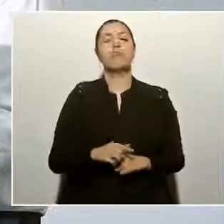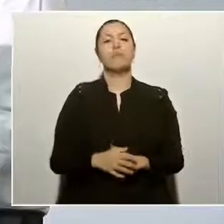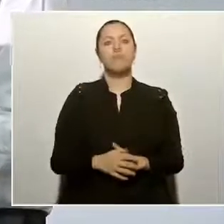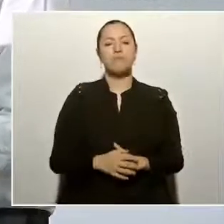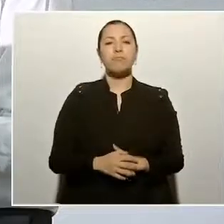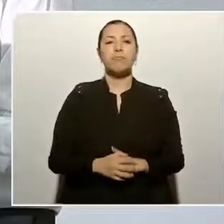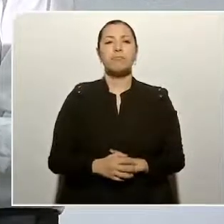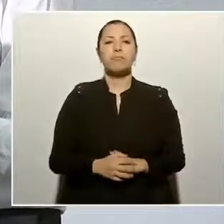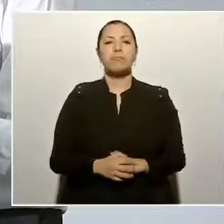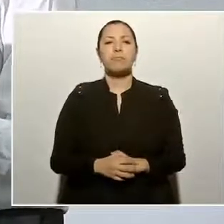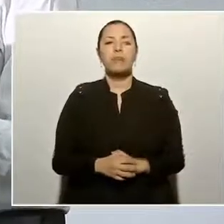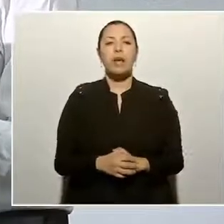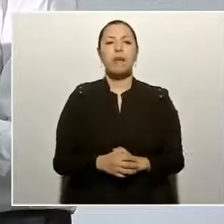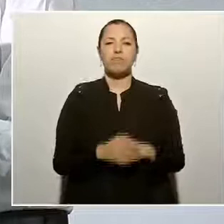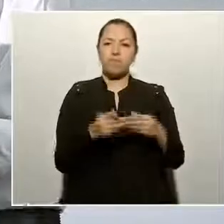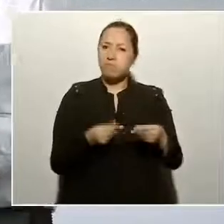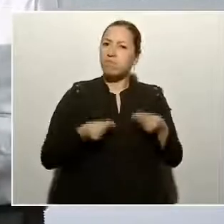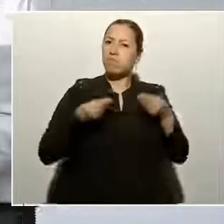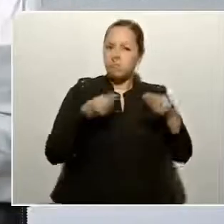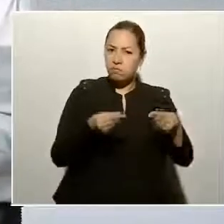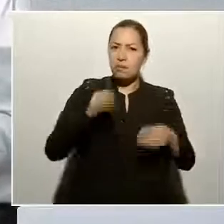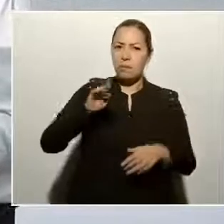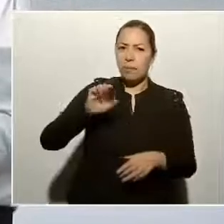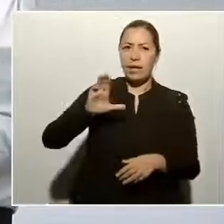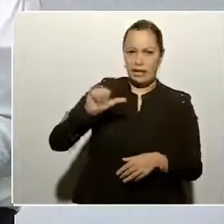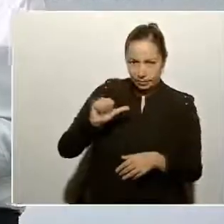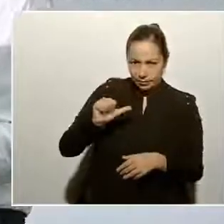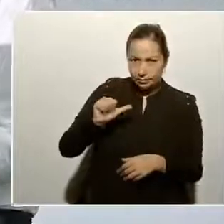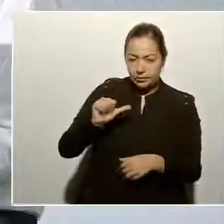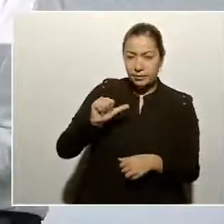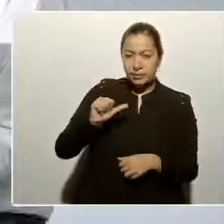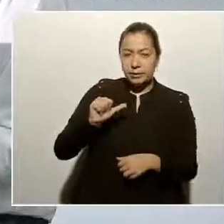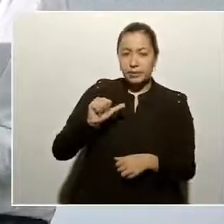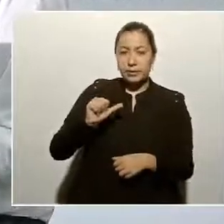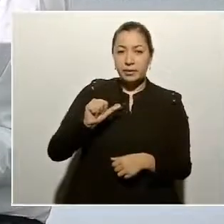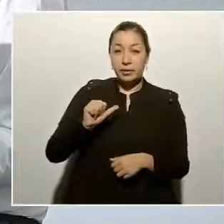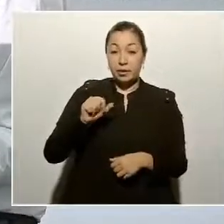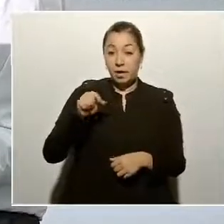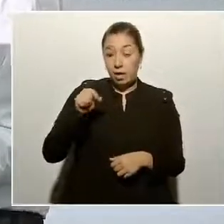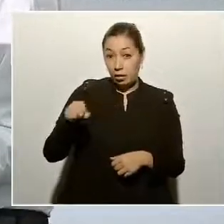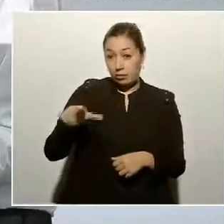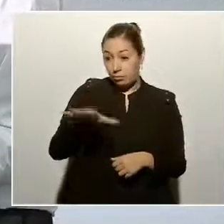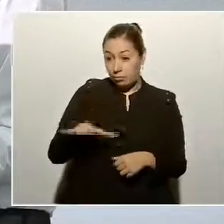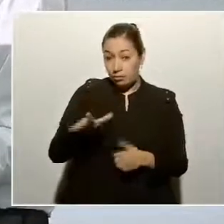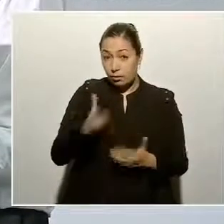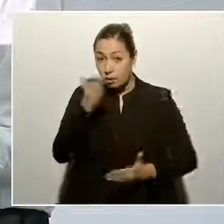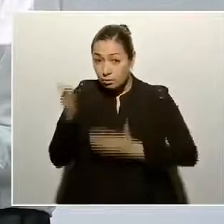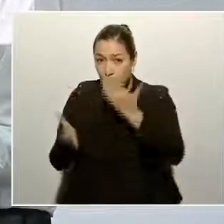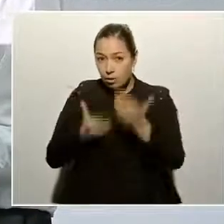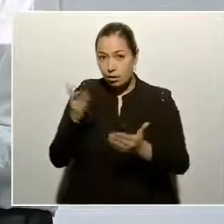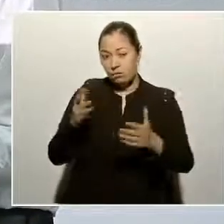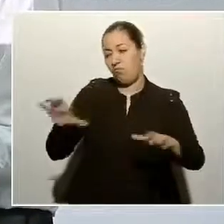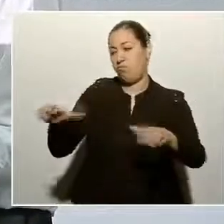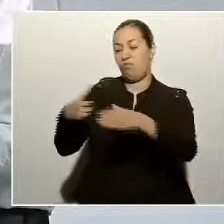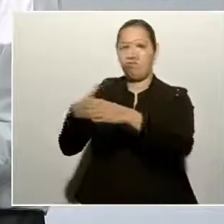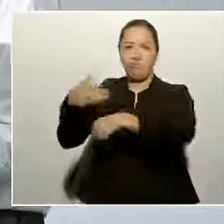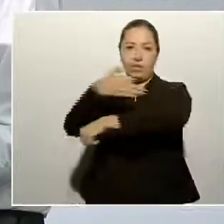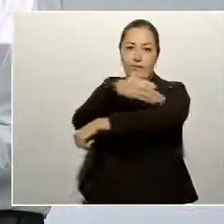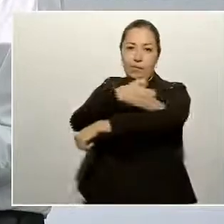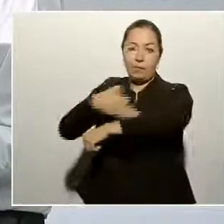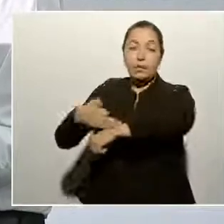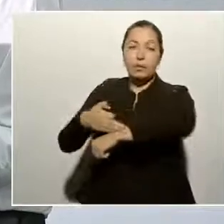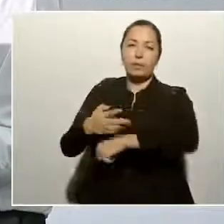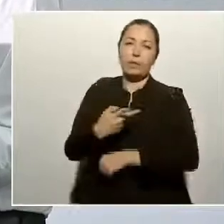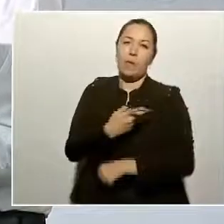También reciben beca estudiantes de familias de